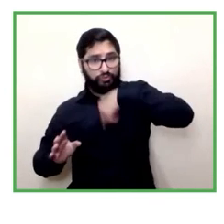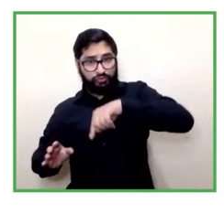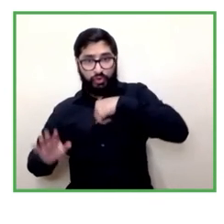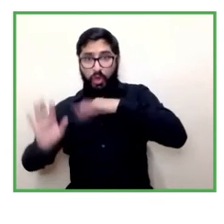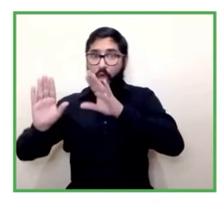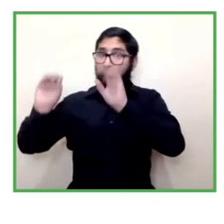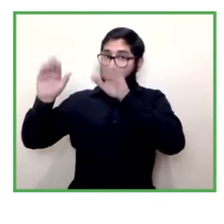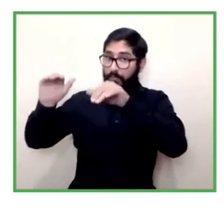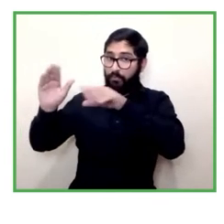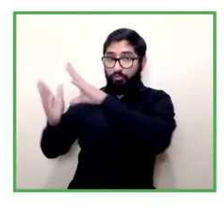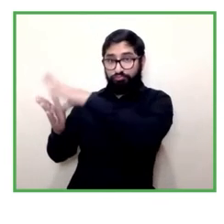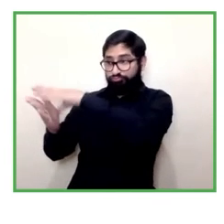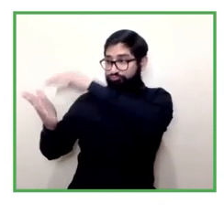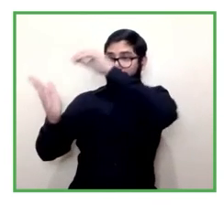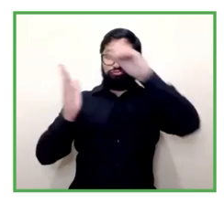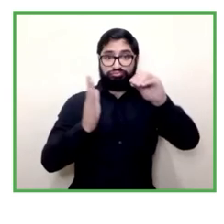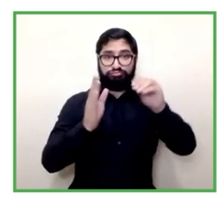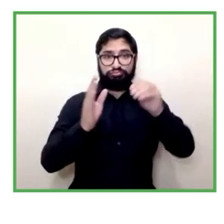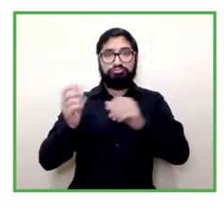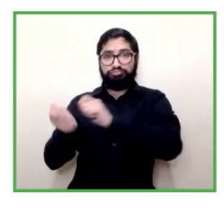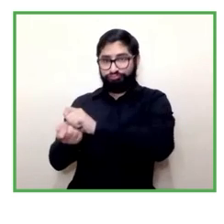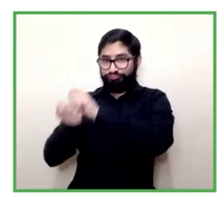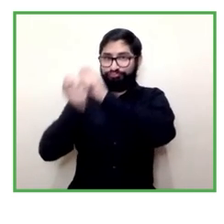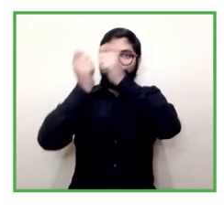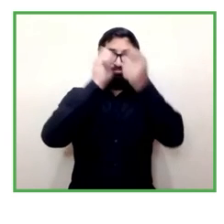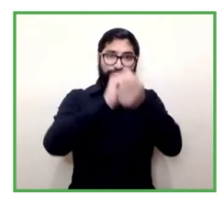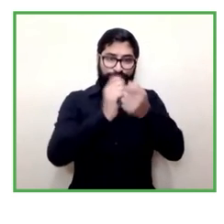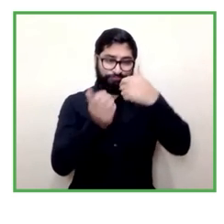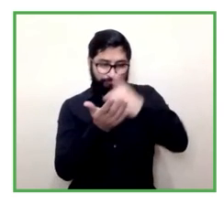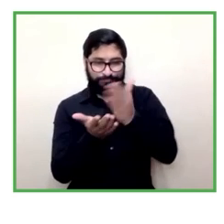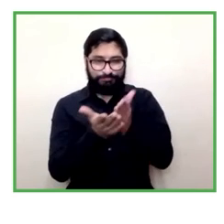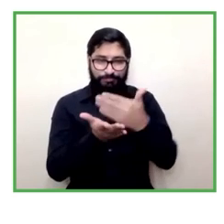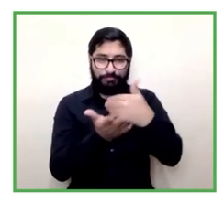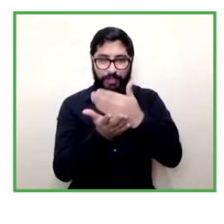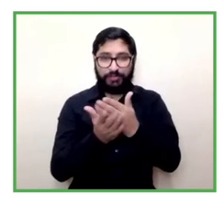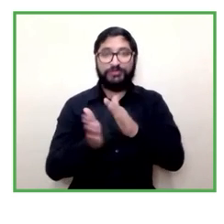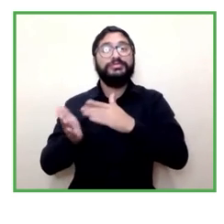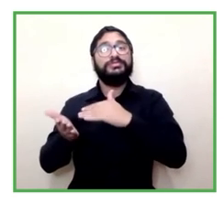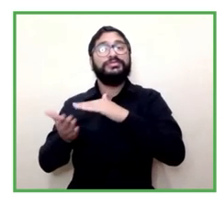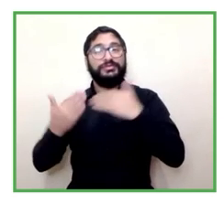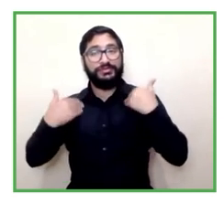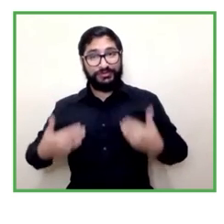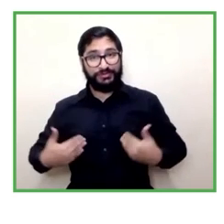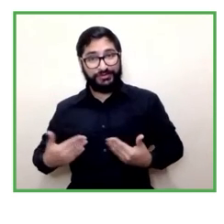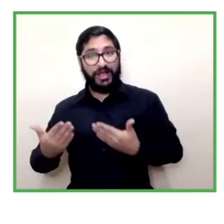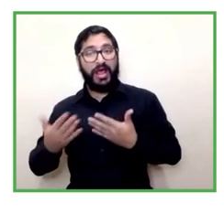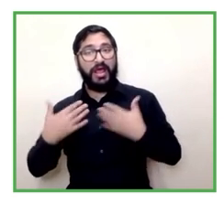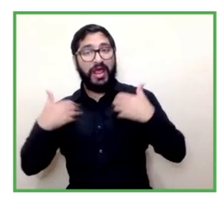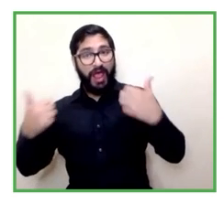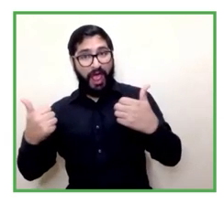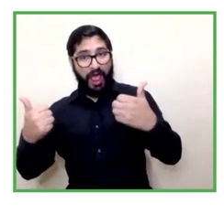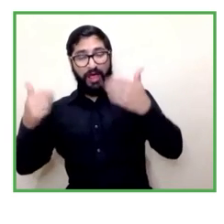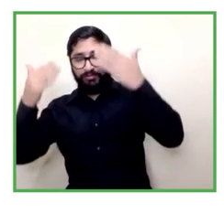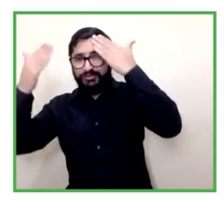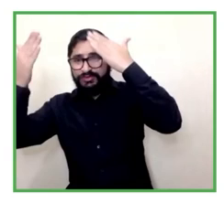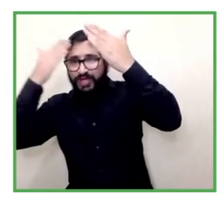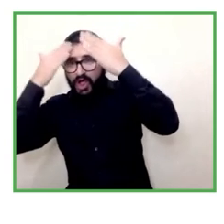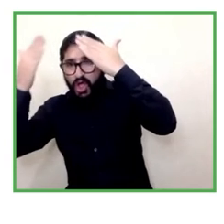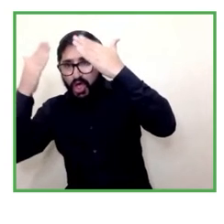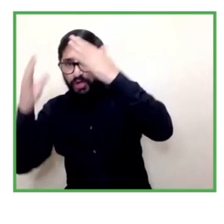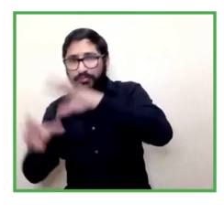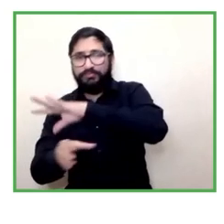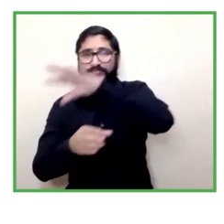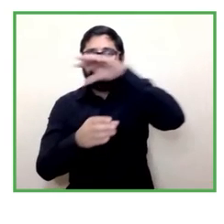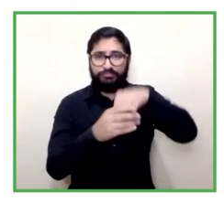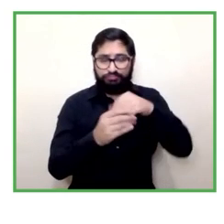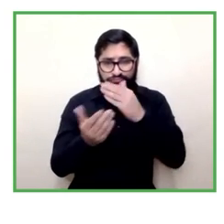nacional de salud mental y psiquiatría de Chile si yo miro y yo les pido a los demás compañeros y colegas y personas que nos